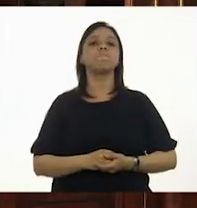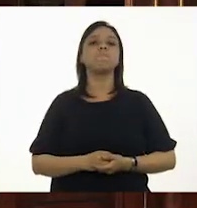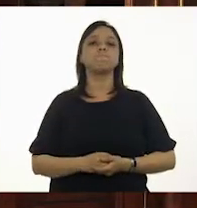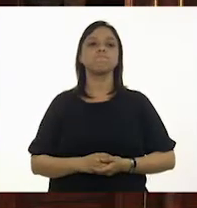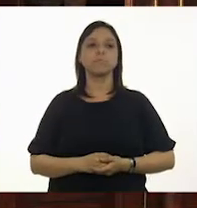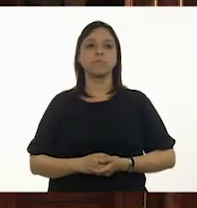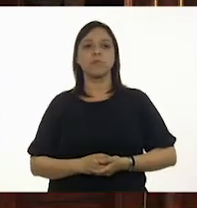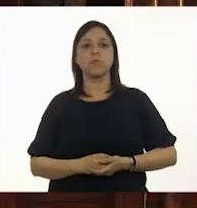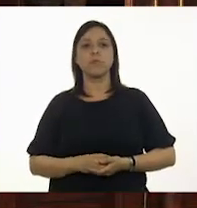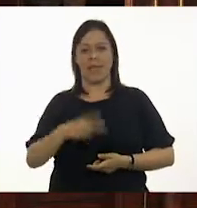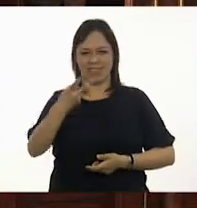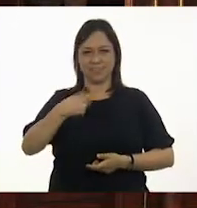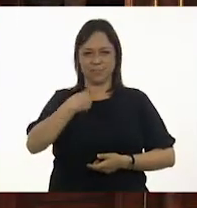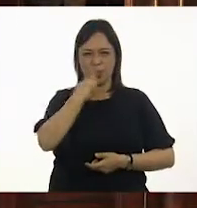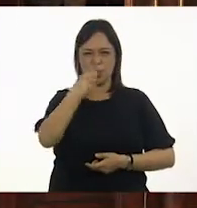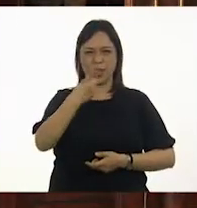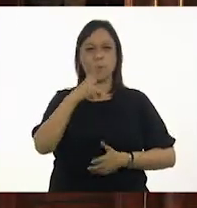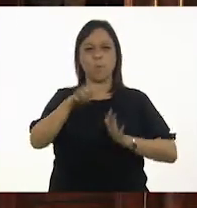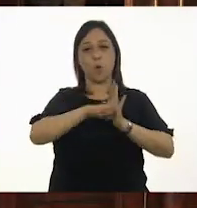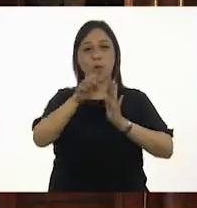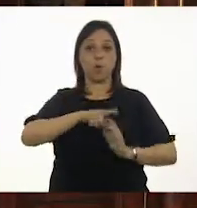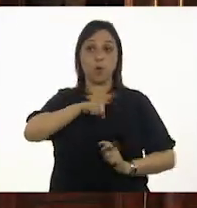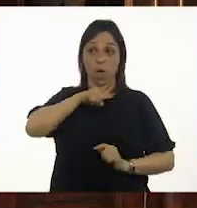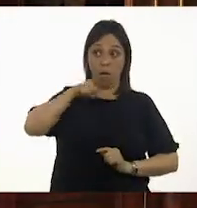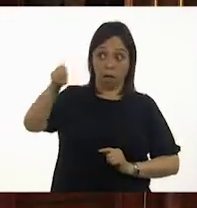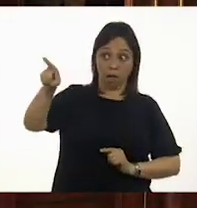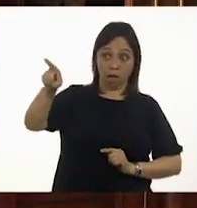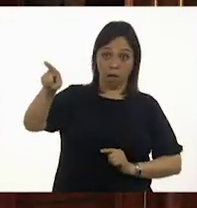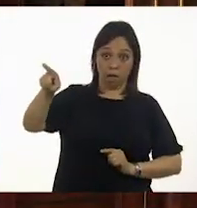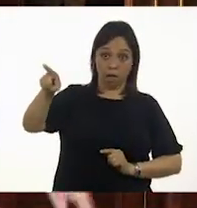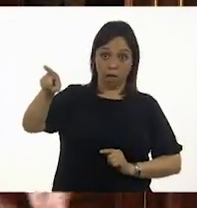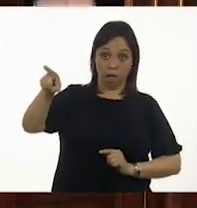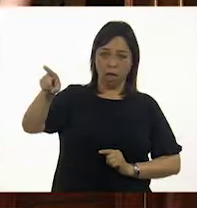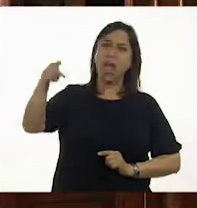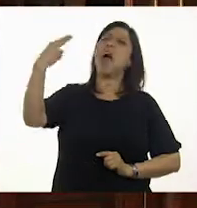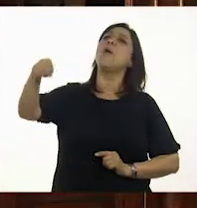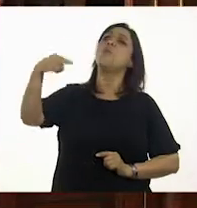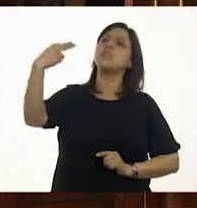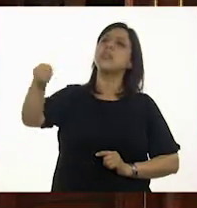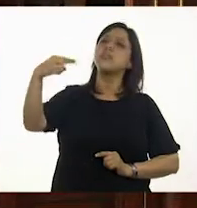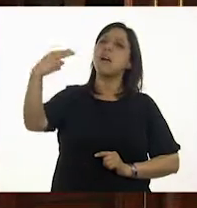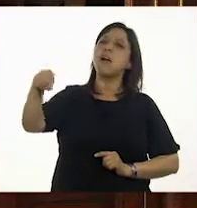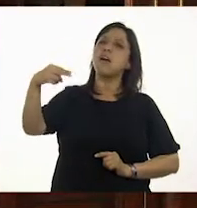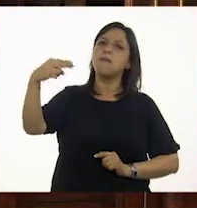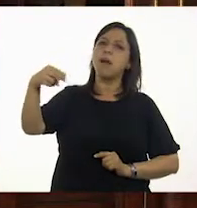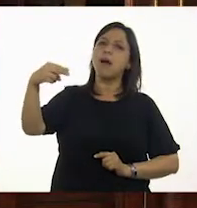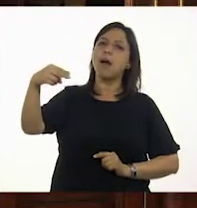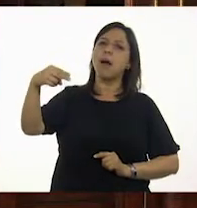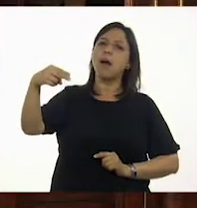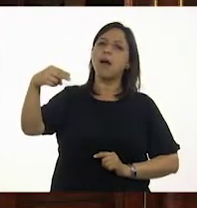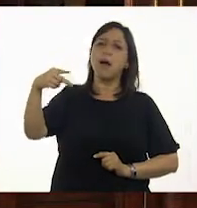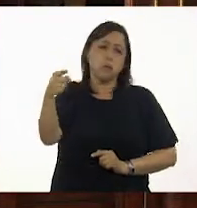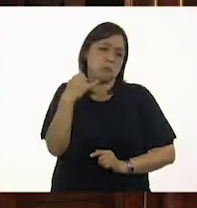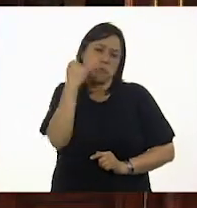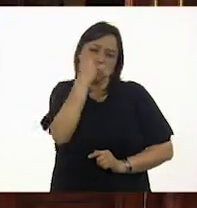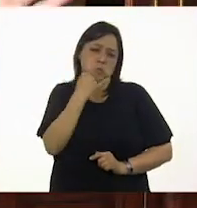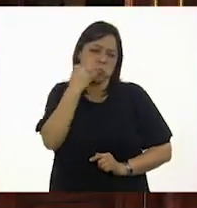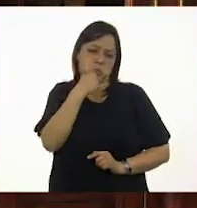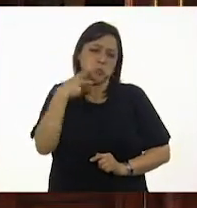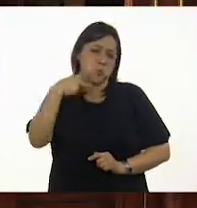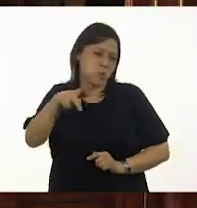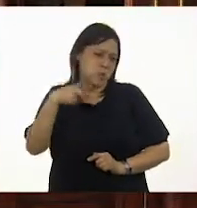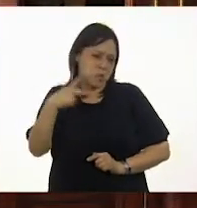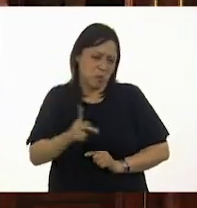esto lo que les digo es reforzar. Ellos señalan es, ¿cómo se llama esto? Y en su media lengua, ellos